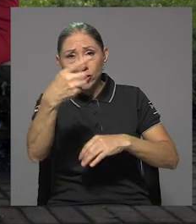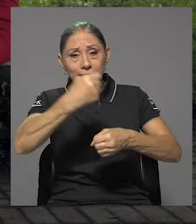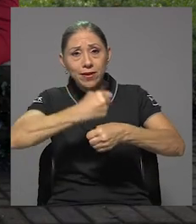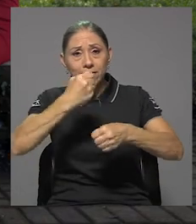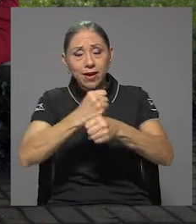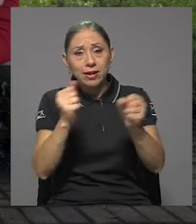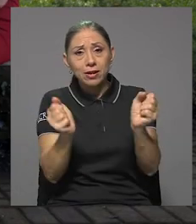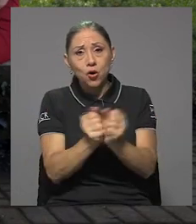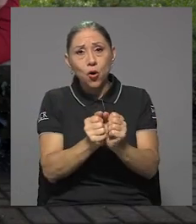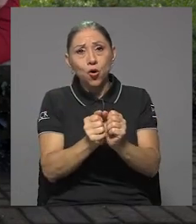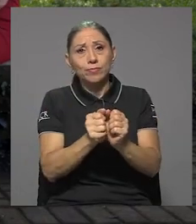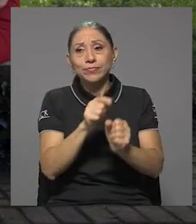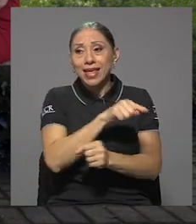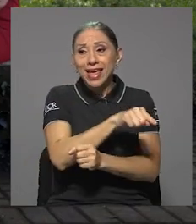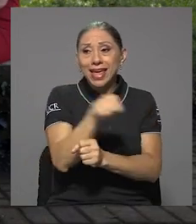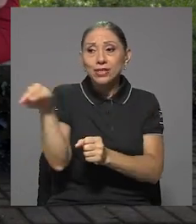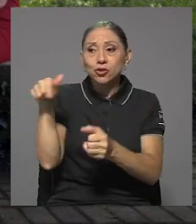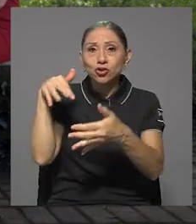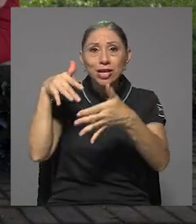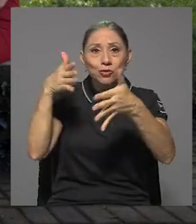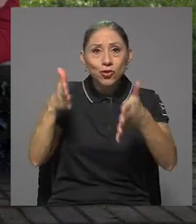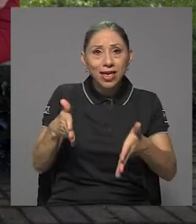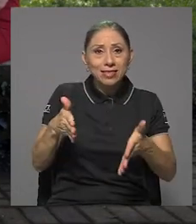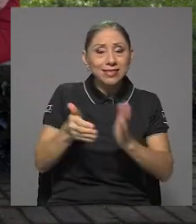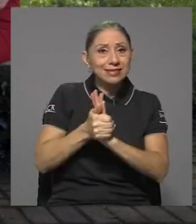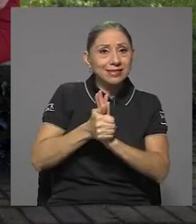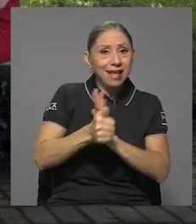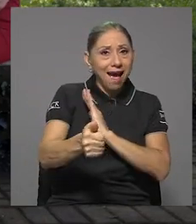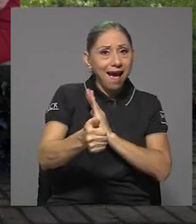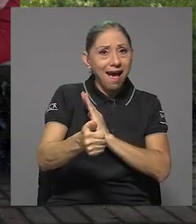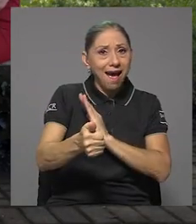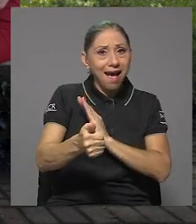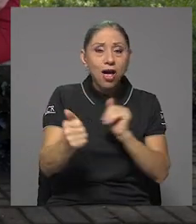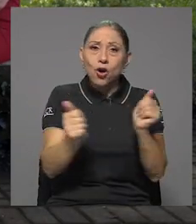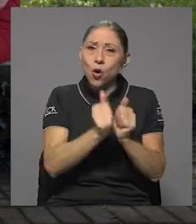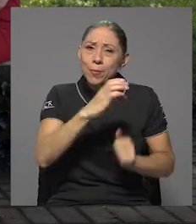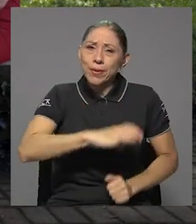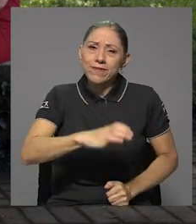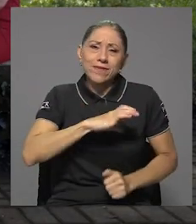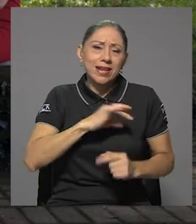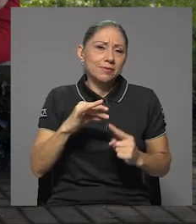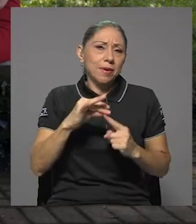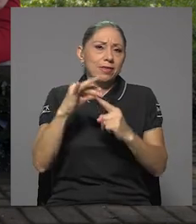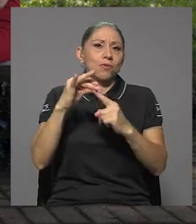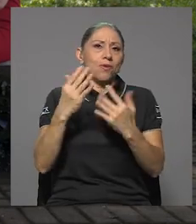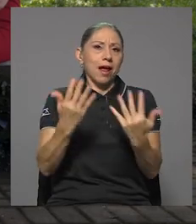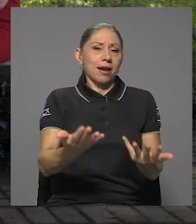estos estudiantes talentosos y que tienen perfiles muy particulares, ¿verdad?, y que hay que